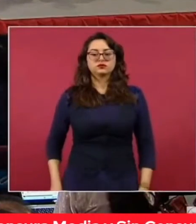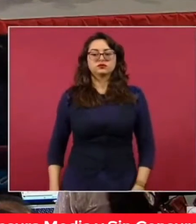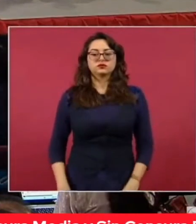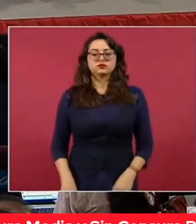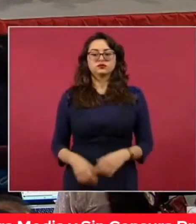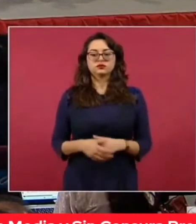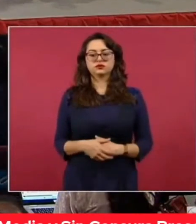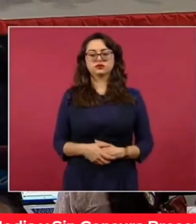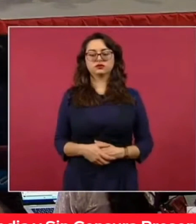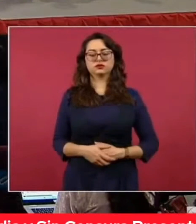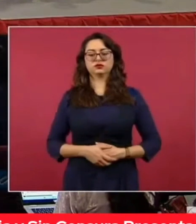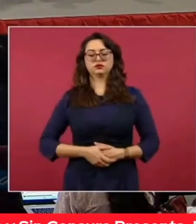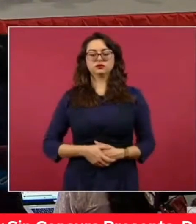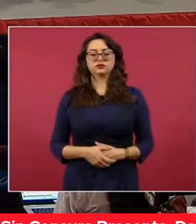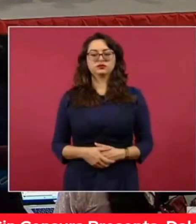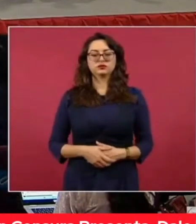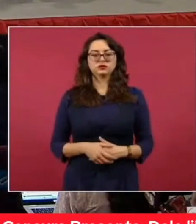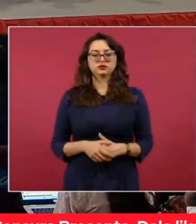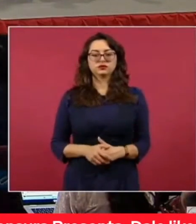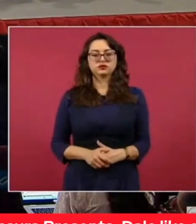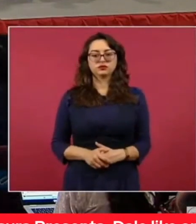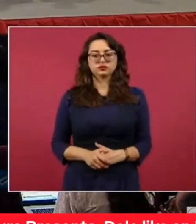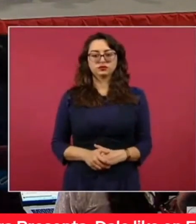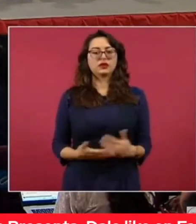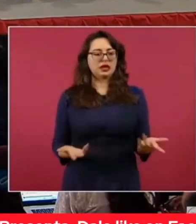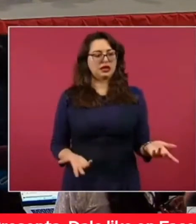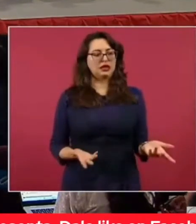aquí aquí está claro